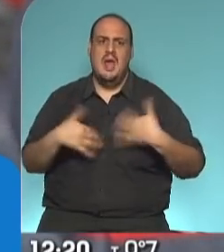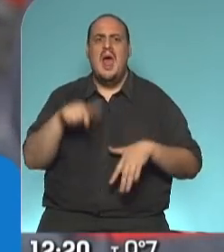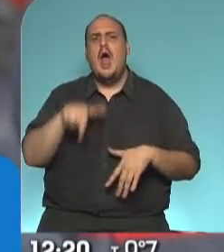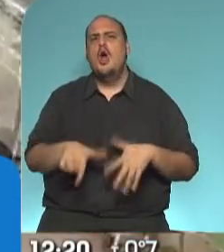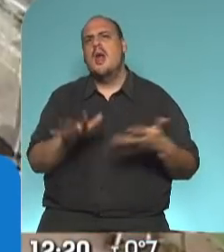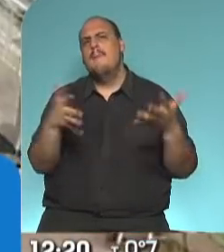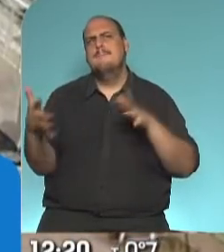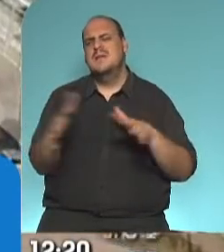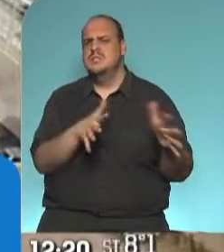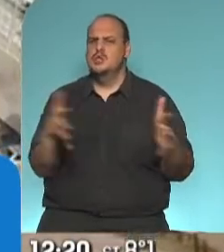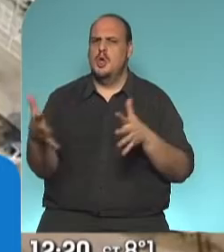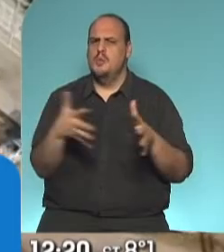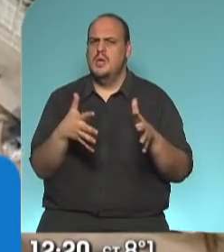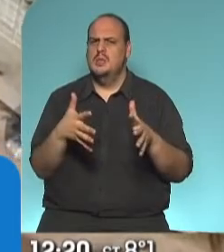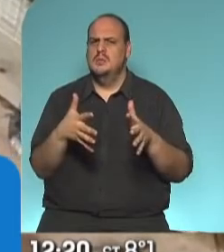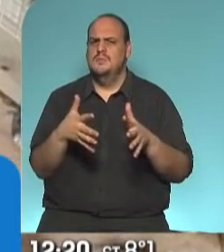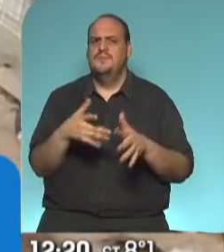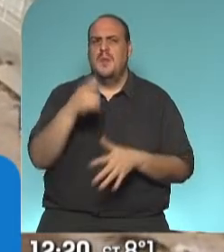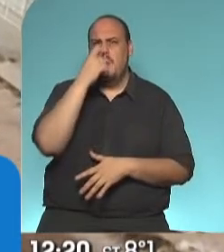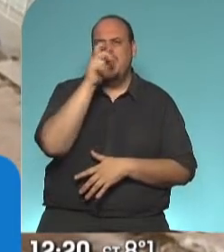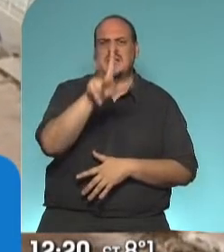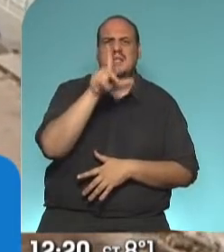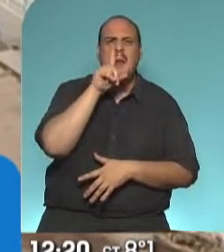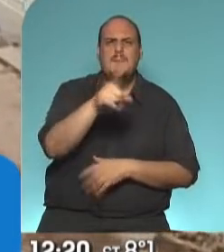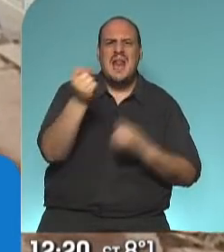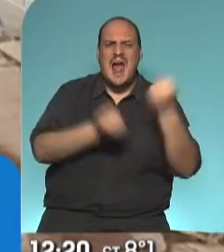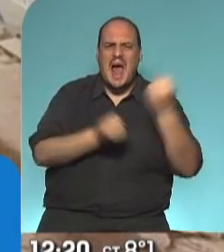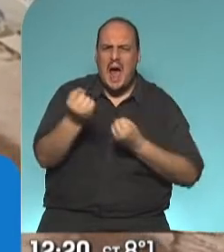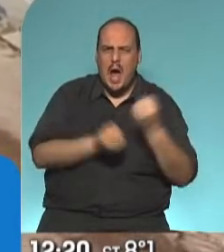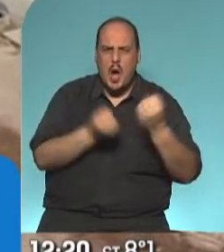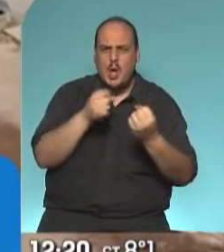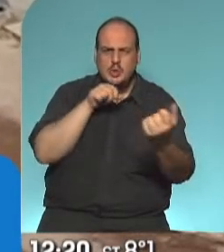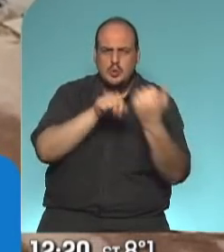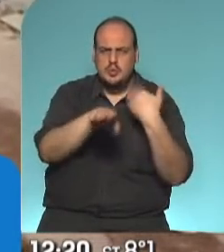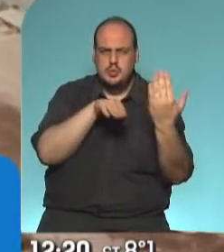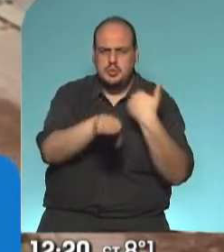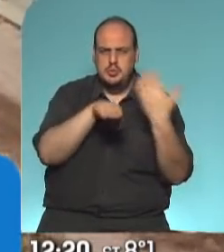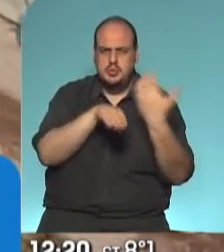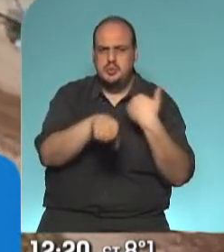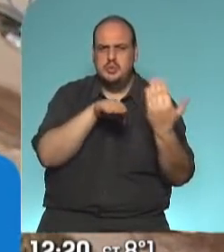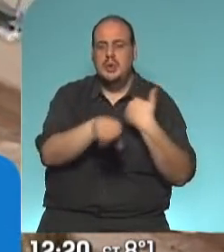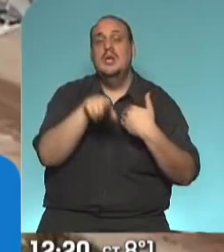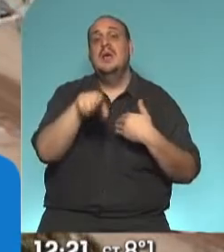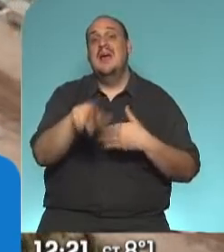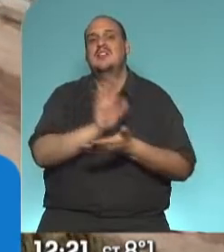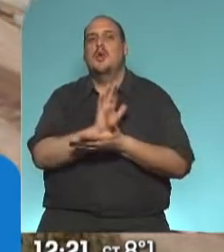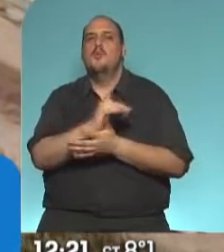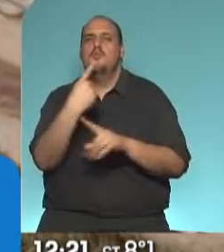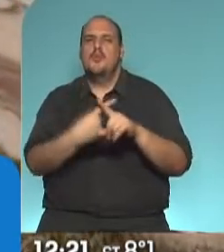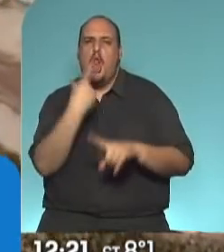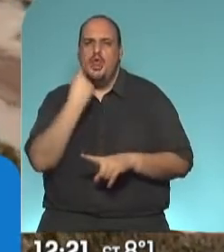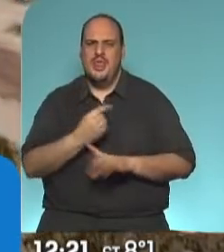cálculo equivalente a casi 23.000 vehículos que constituye lo que se denomina tasa media diaria anualizada. O sea,